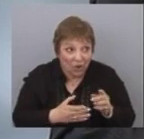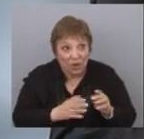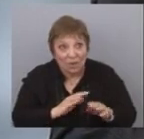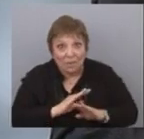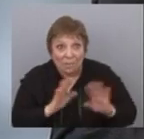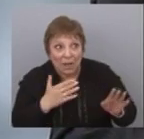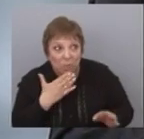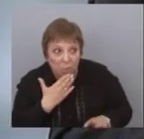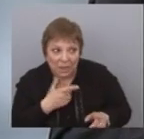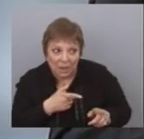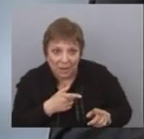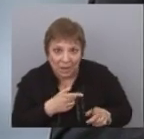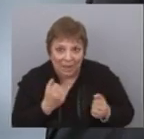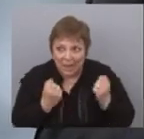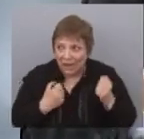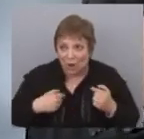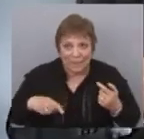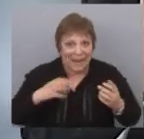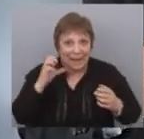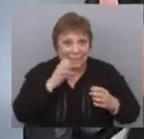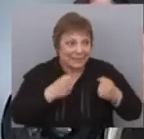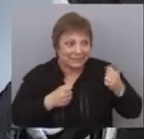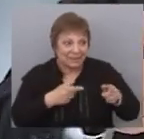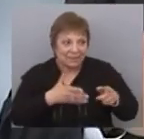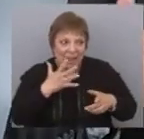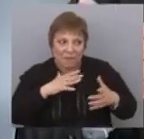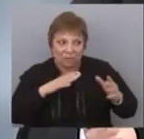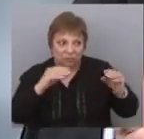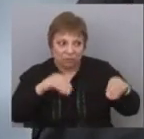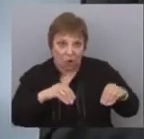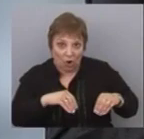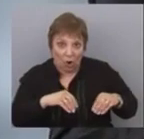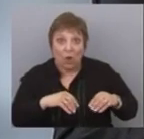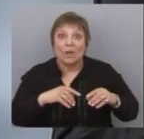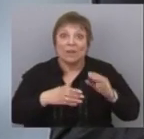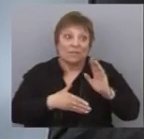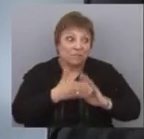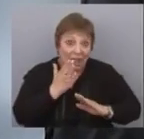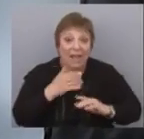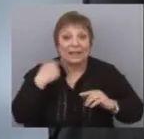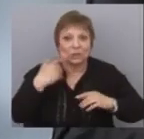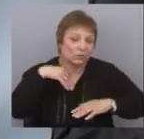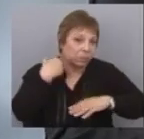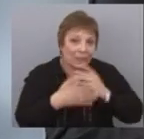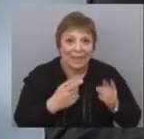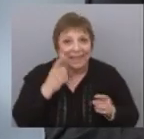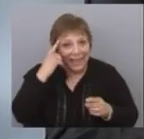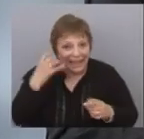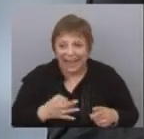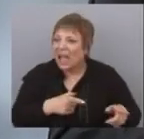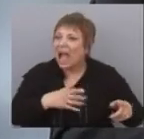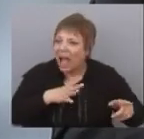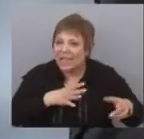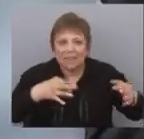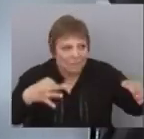bueno, y todos los actores económicos se convencen de que eso va a suceder, termina sucediendo. Por lo tanto, la credibilidad en una